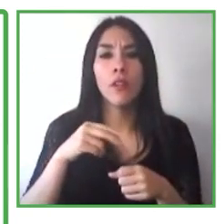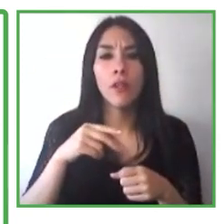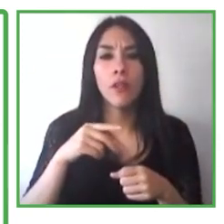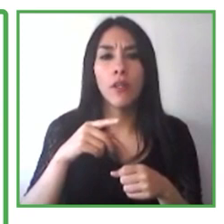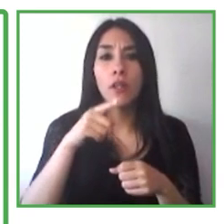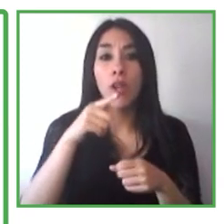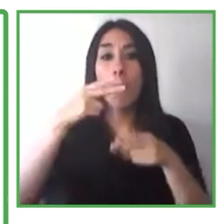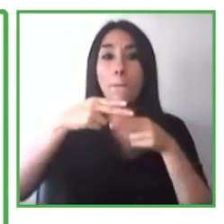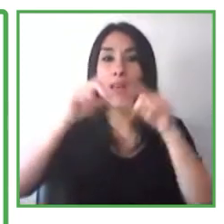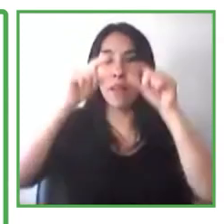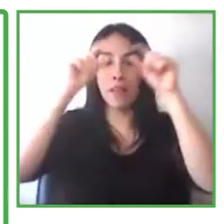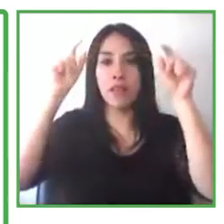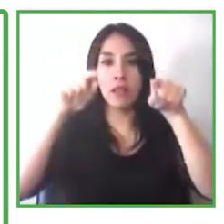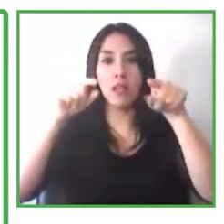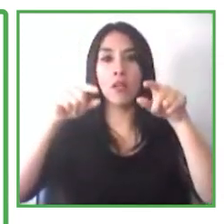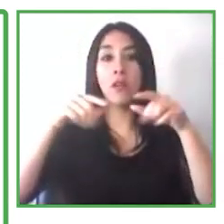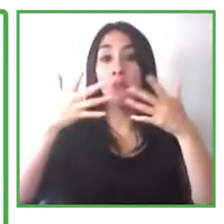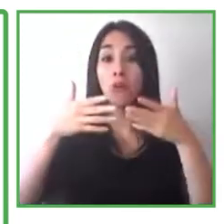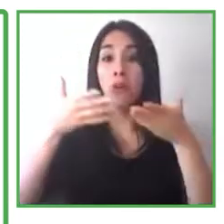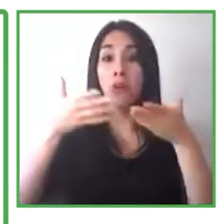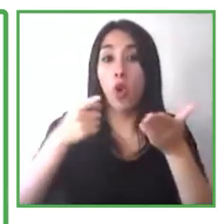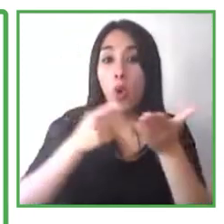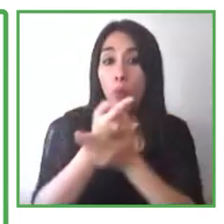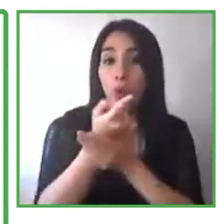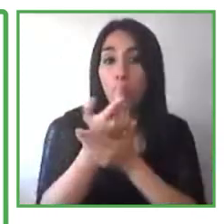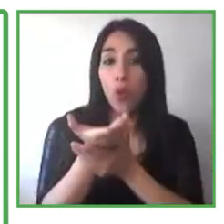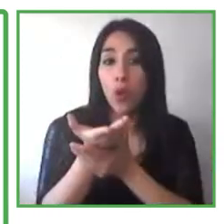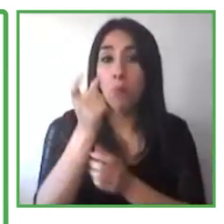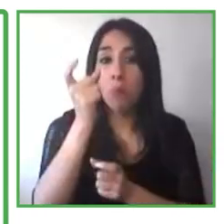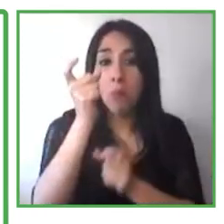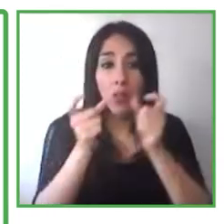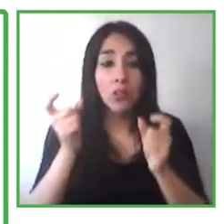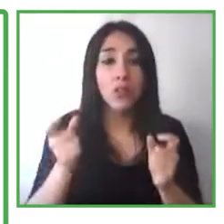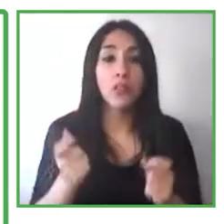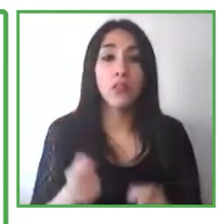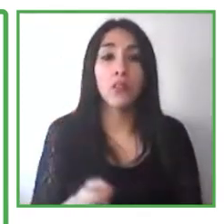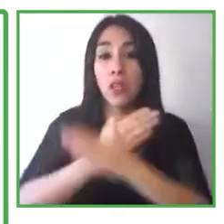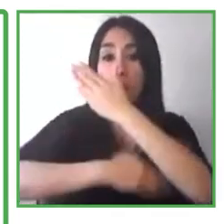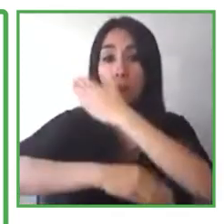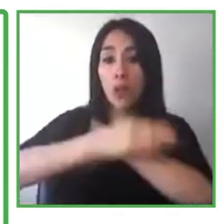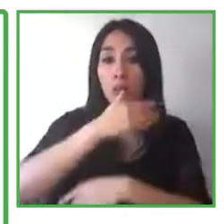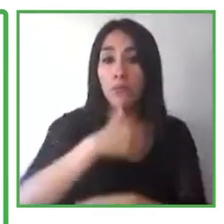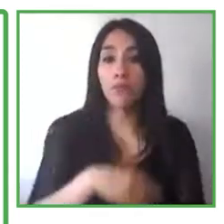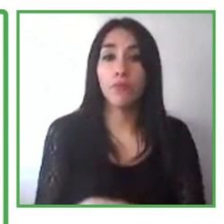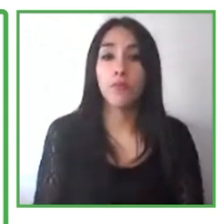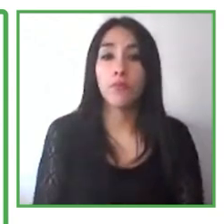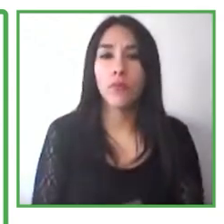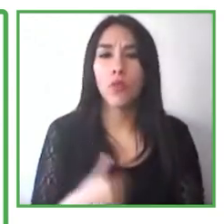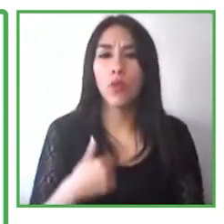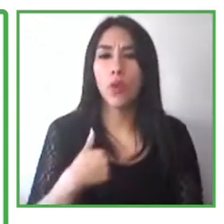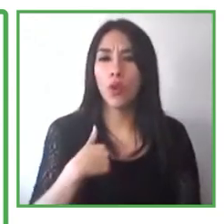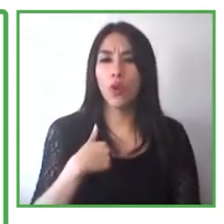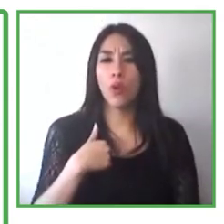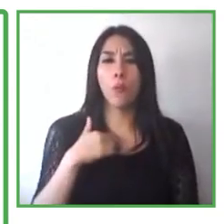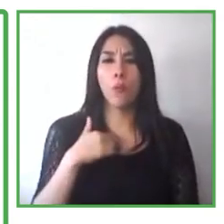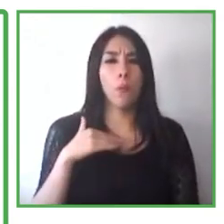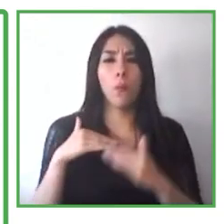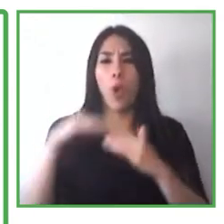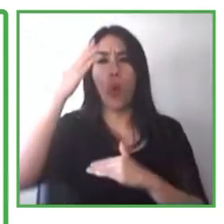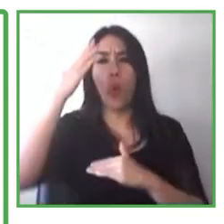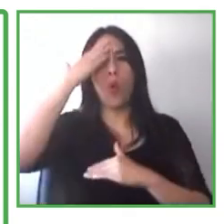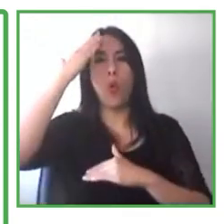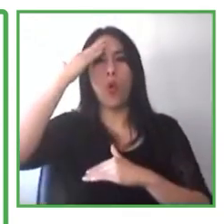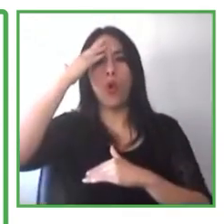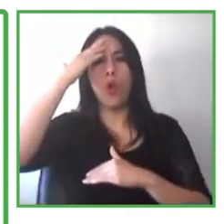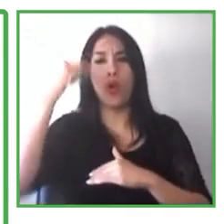Tenemos a personas con discapacidades que son altamente, tienen un alto potencial y los metemos a un programa de capacitación